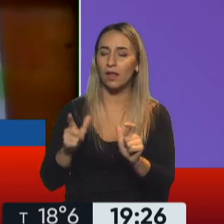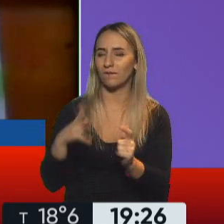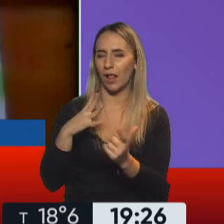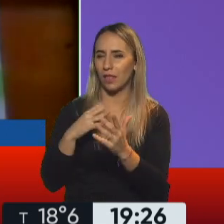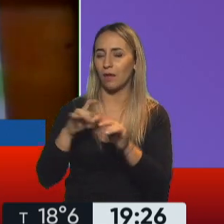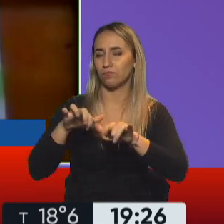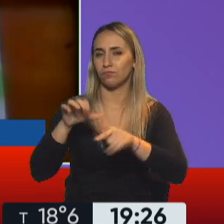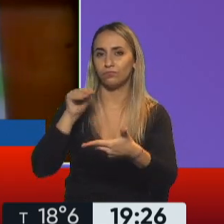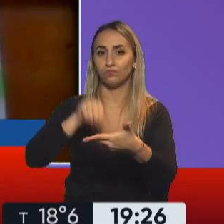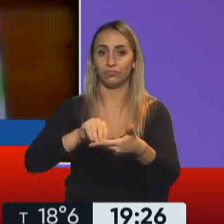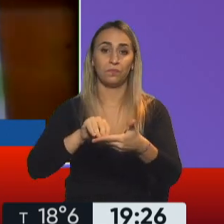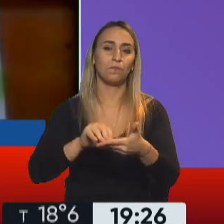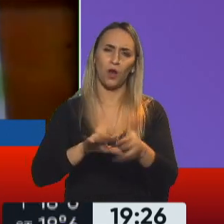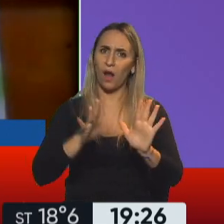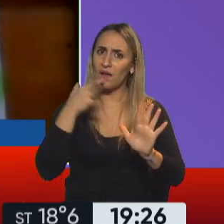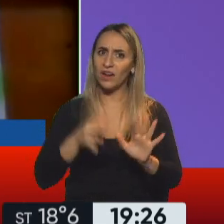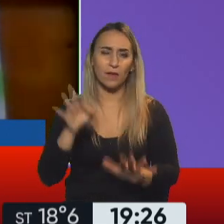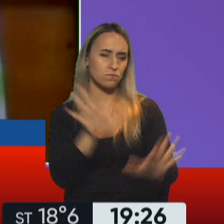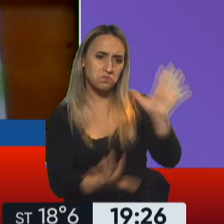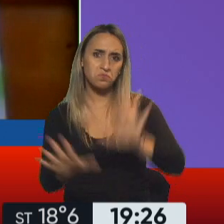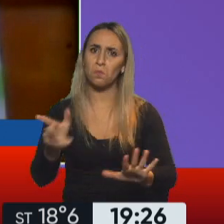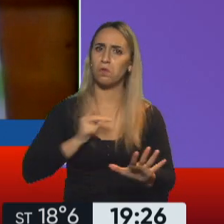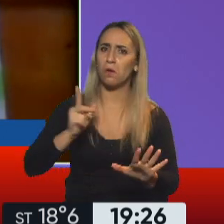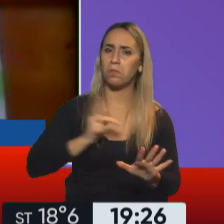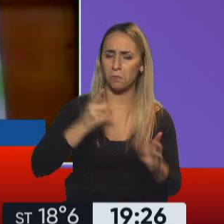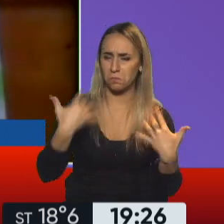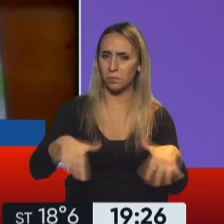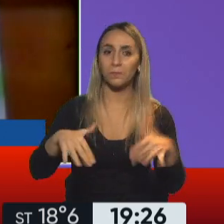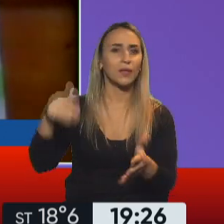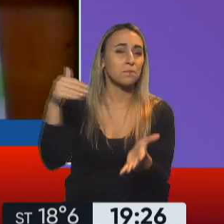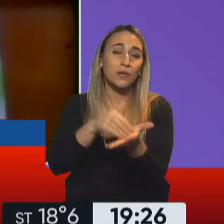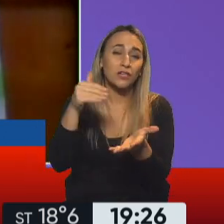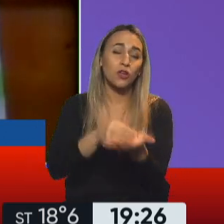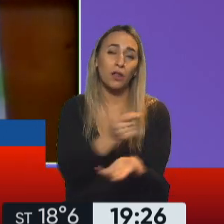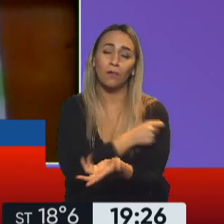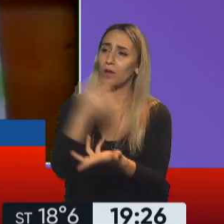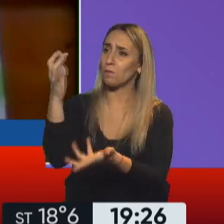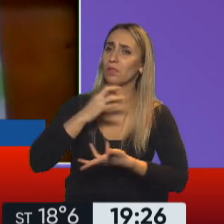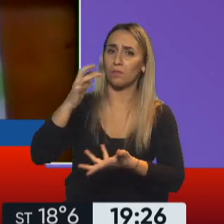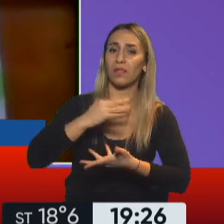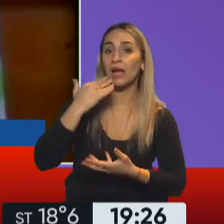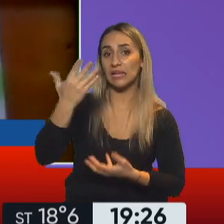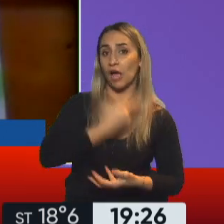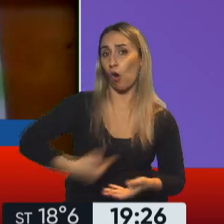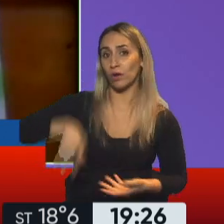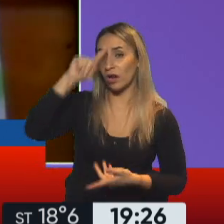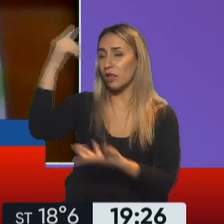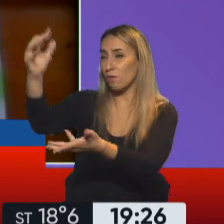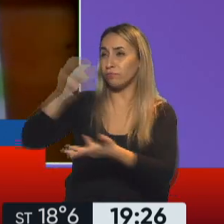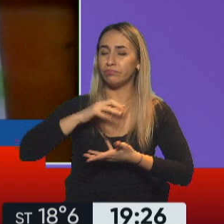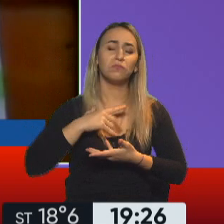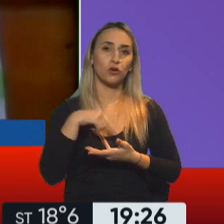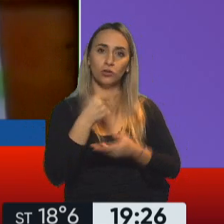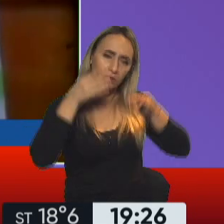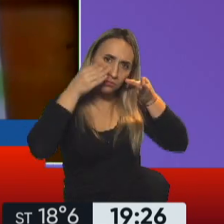viento en popa la vacunación. Han llegado muchísimas, millones de vacunas que ha conseguido el gobierno nacional. Así que nosotros estamos abocados todos estos días a